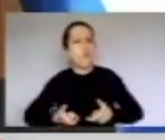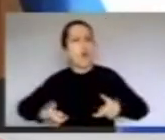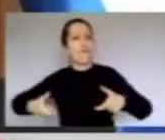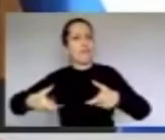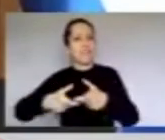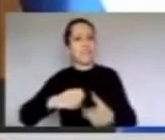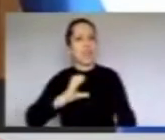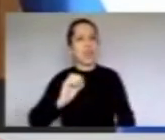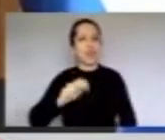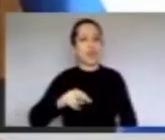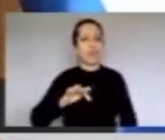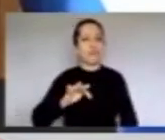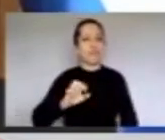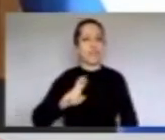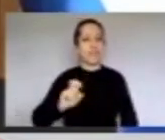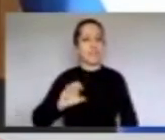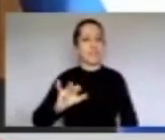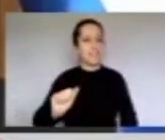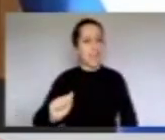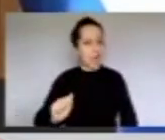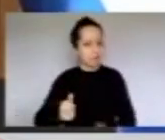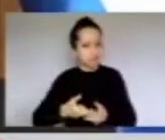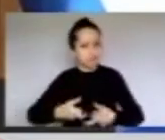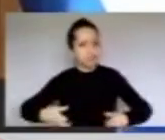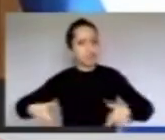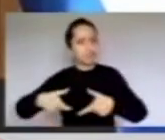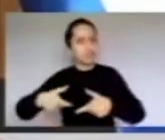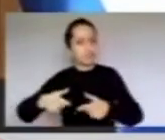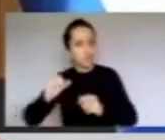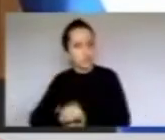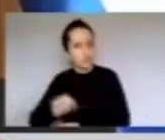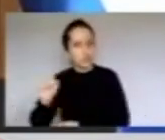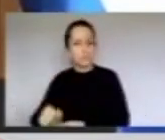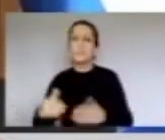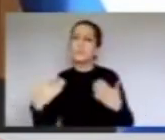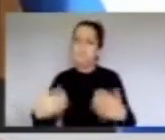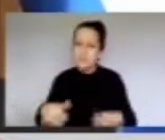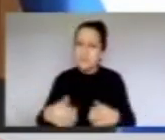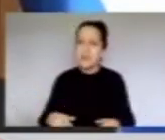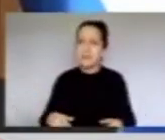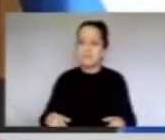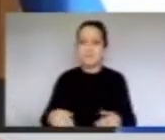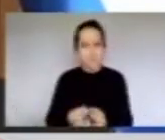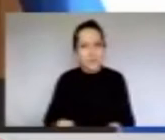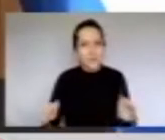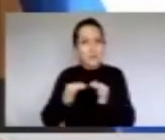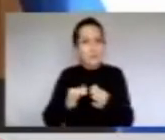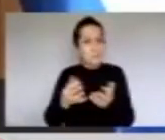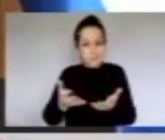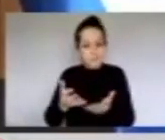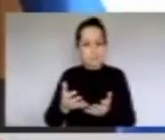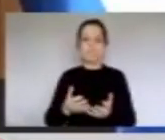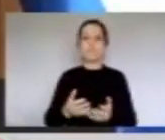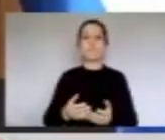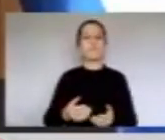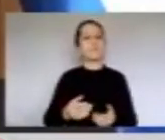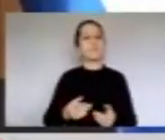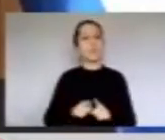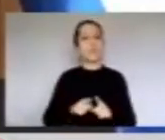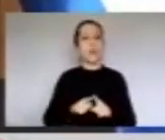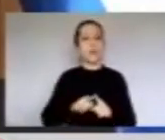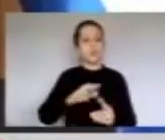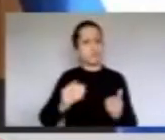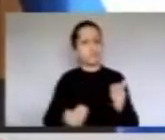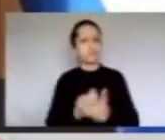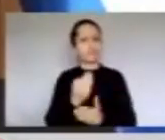posibilidad de una cooperación renovada y una participación interna dentro de la región, de todos los